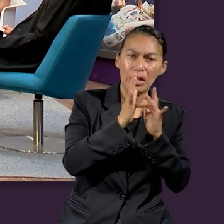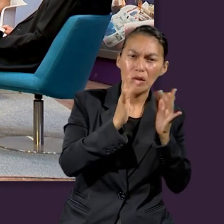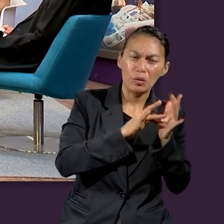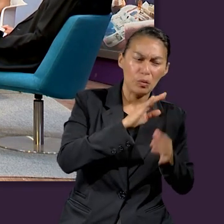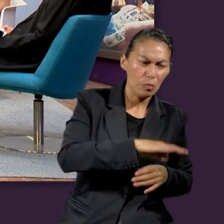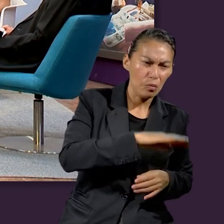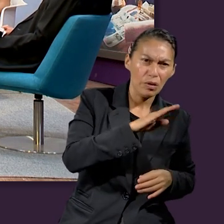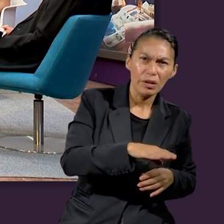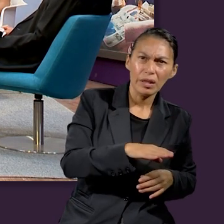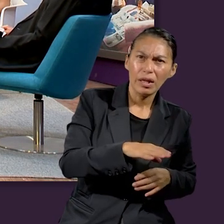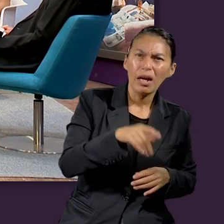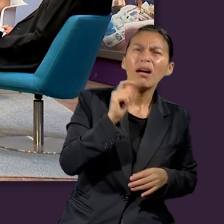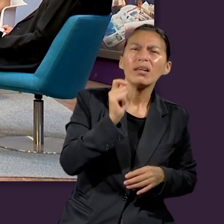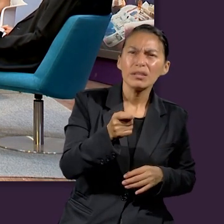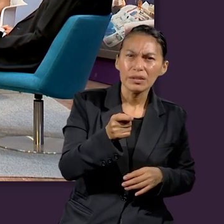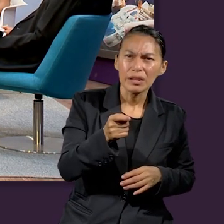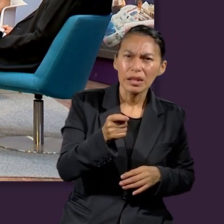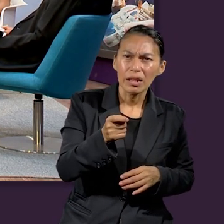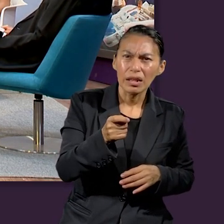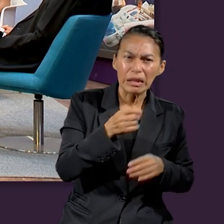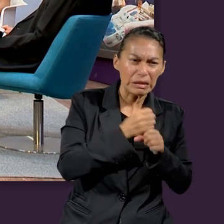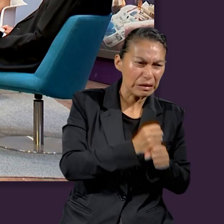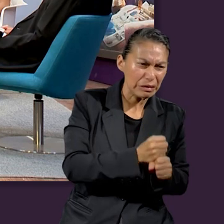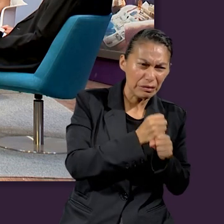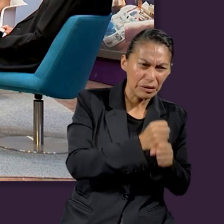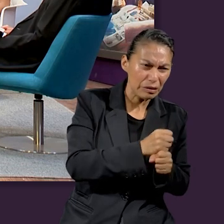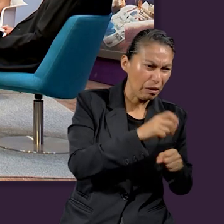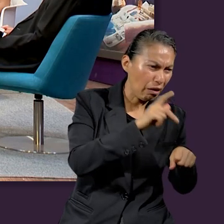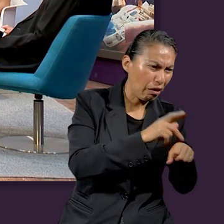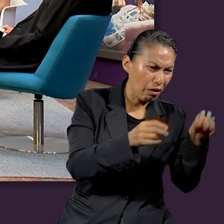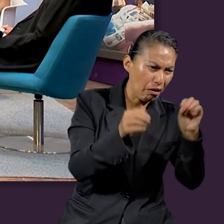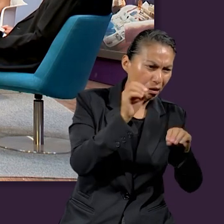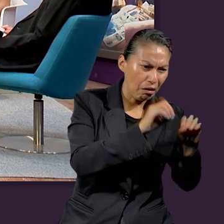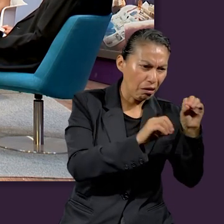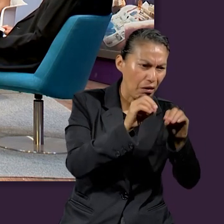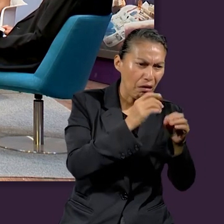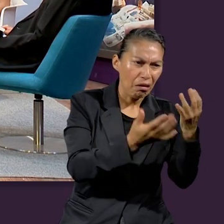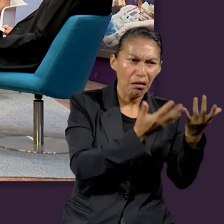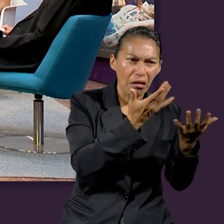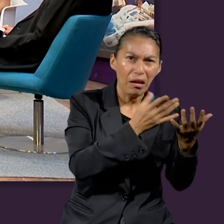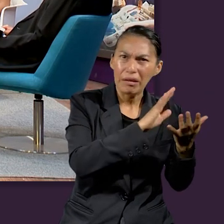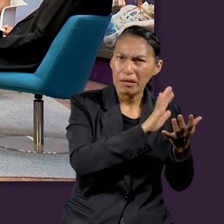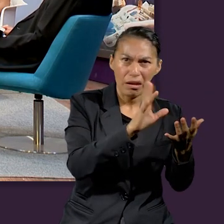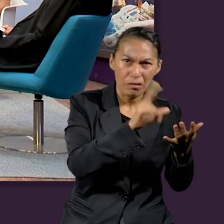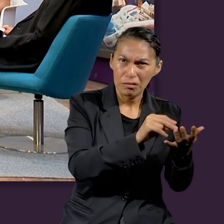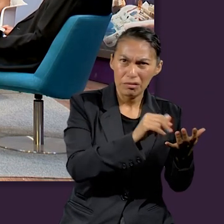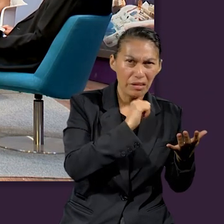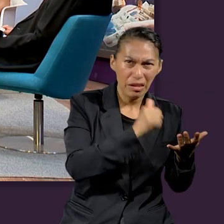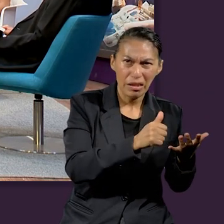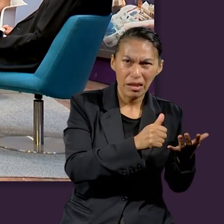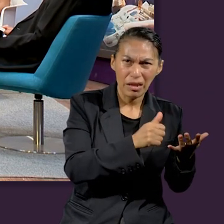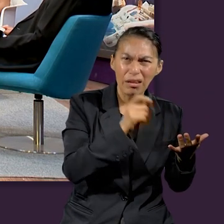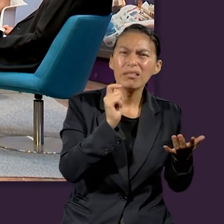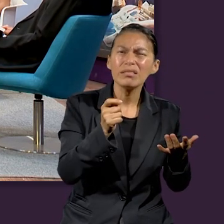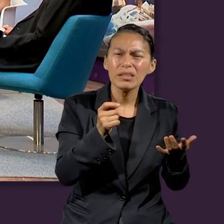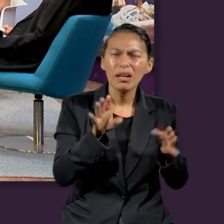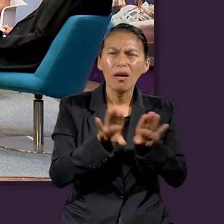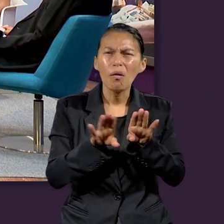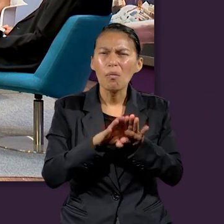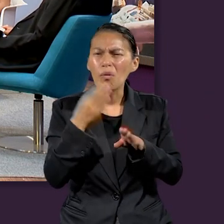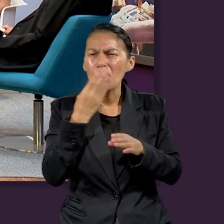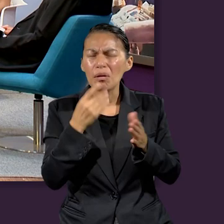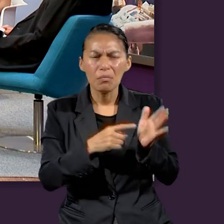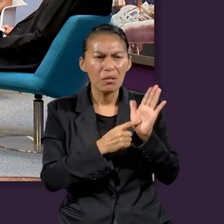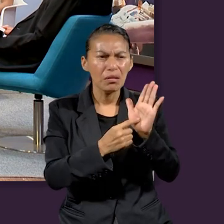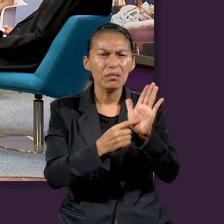¿será que eso indicaba que ya no iba a haber más sacrificios como ellos lo hacían? Y si es así, ¿qué evidencias podríamos tener? ¿Alguna de texto o